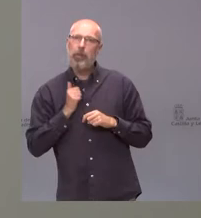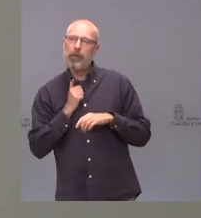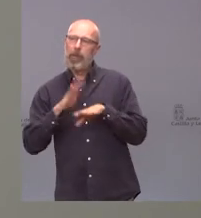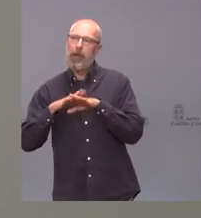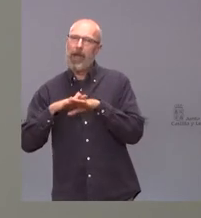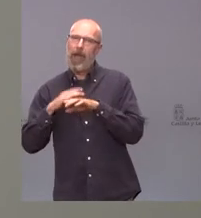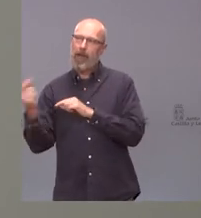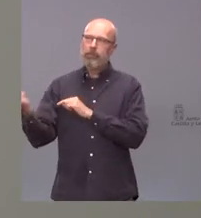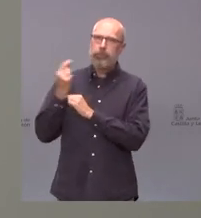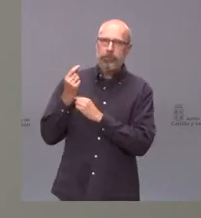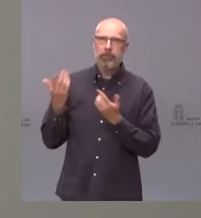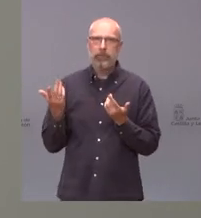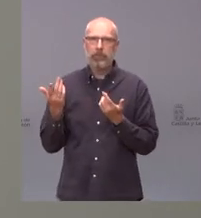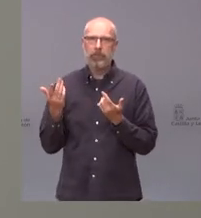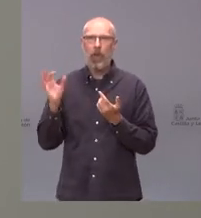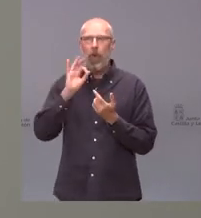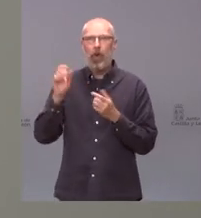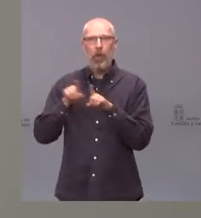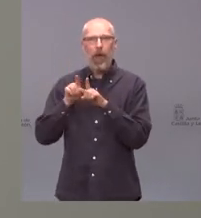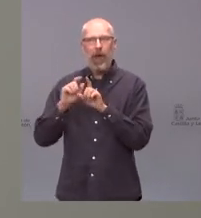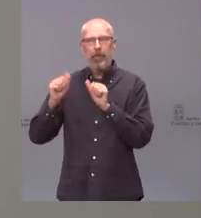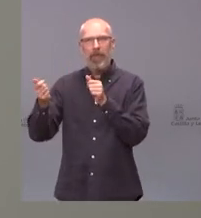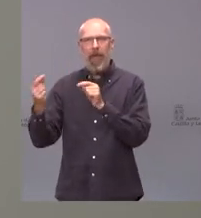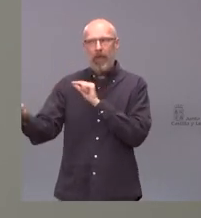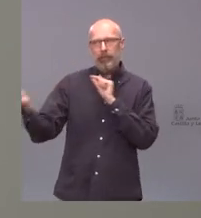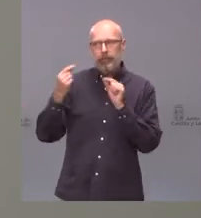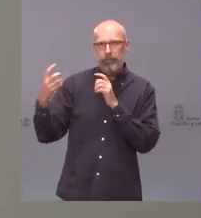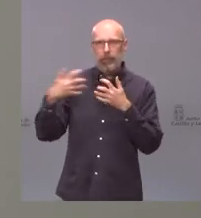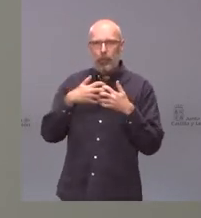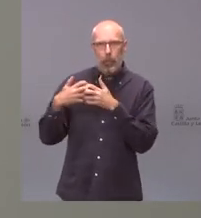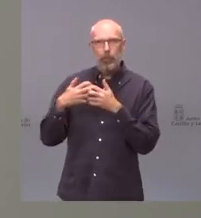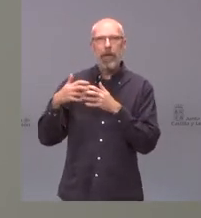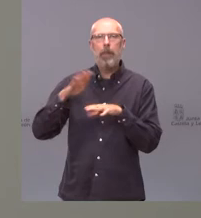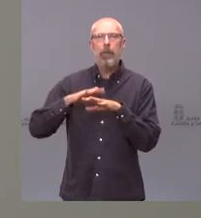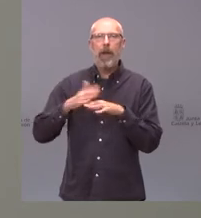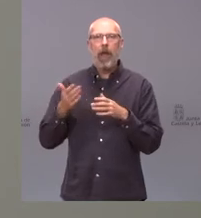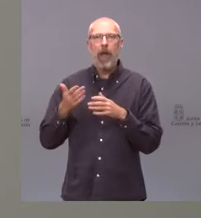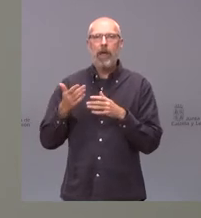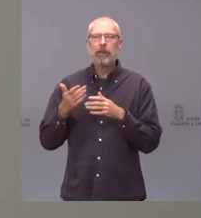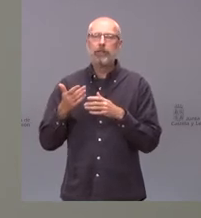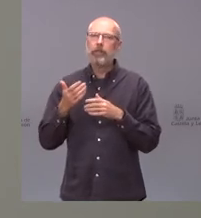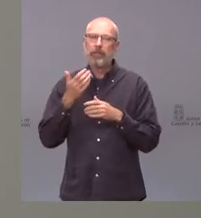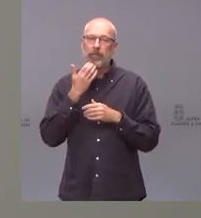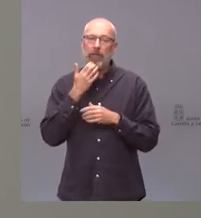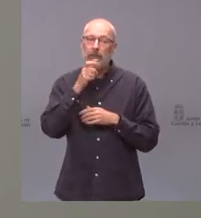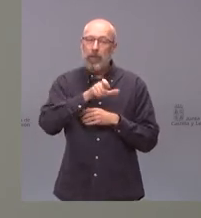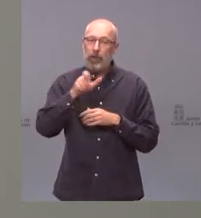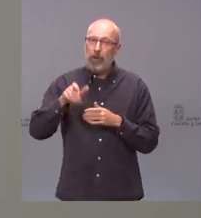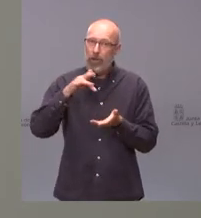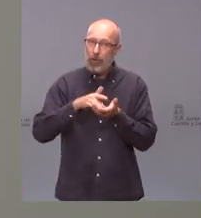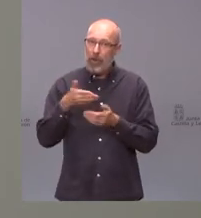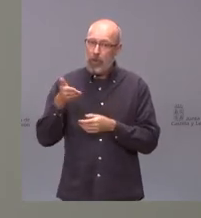o quiere empezar una lucha que las personas que fallecieron que las